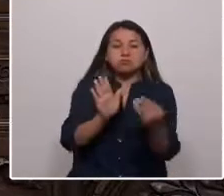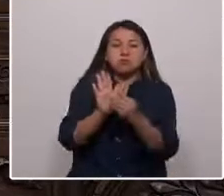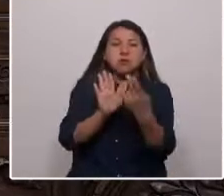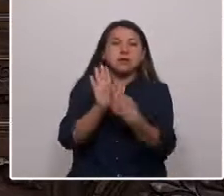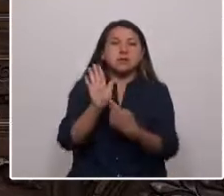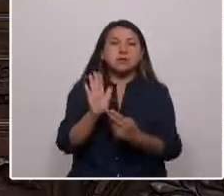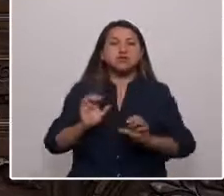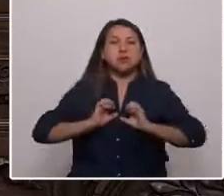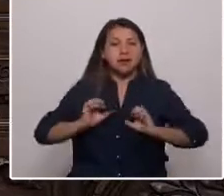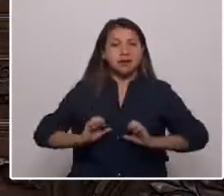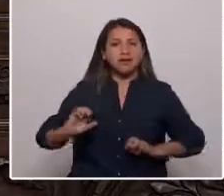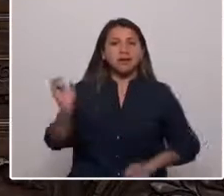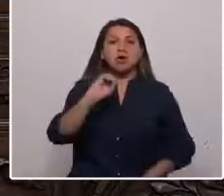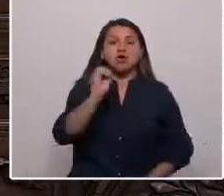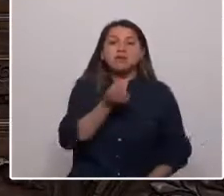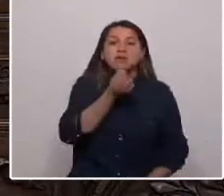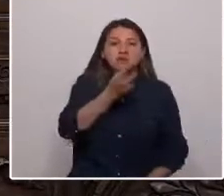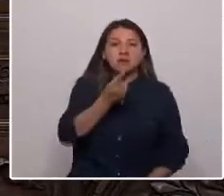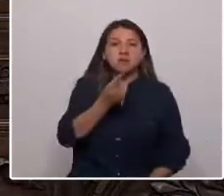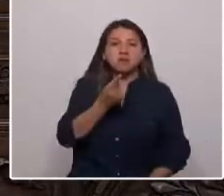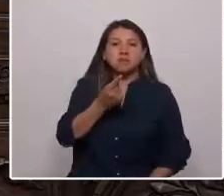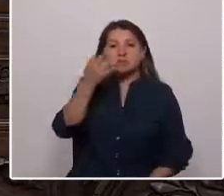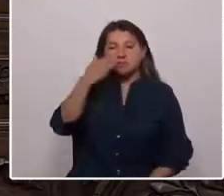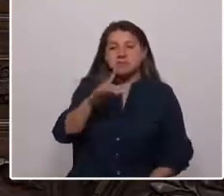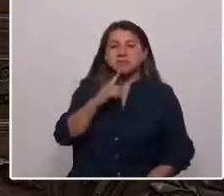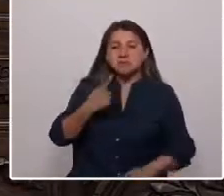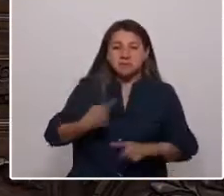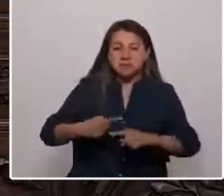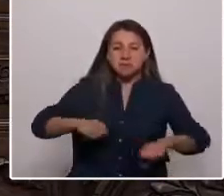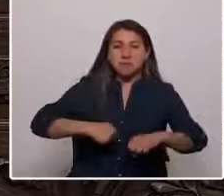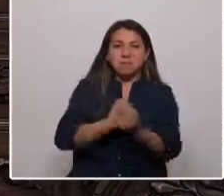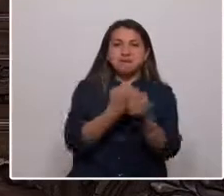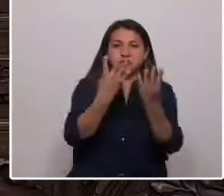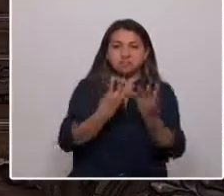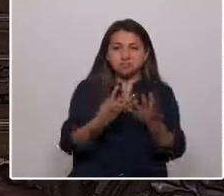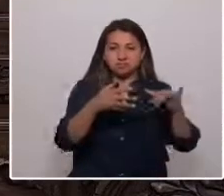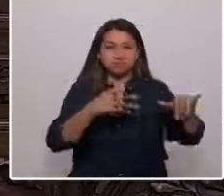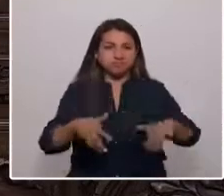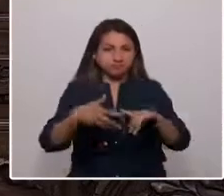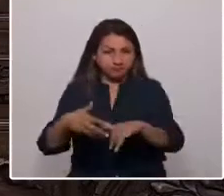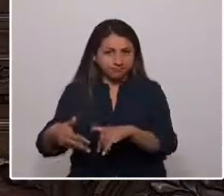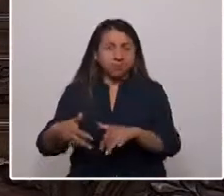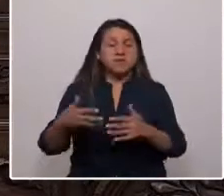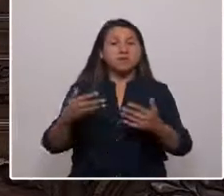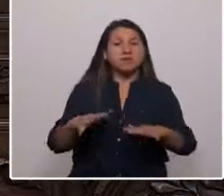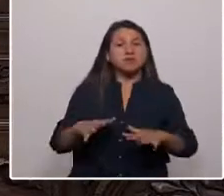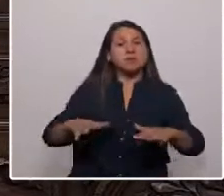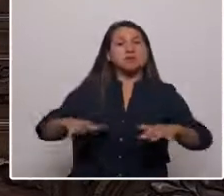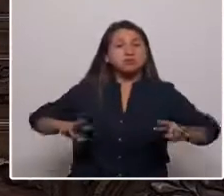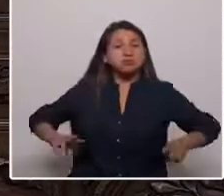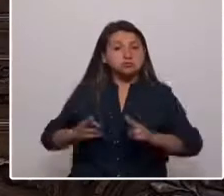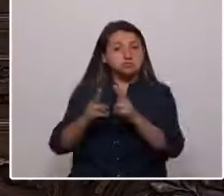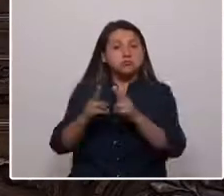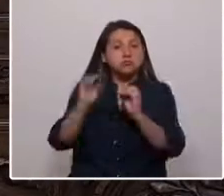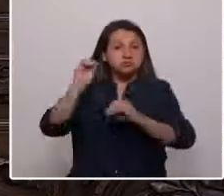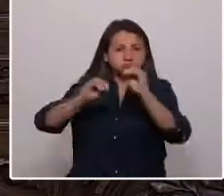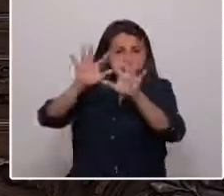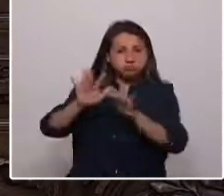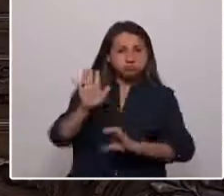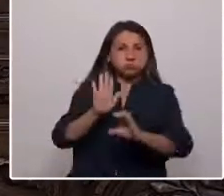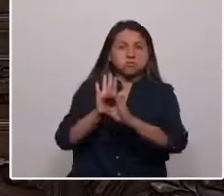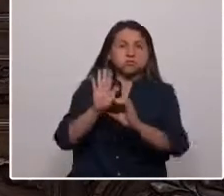ética o en la declaración de los mal llamados presos de la revuelta. Construyamos una constitución para una sociedad